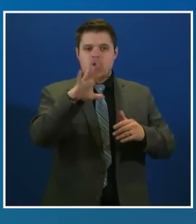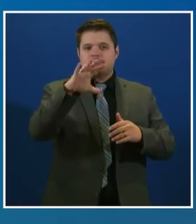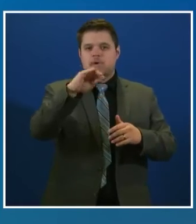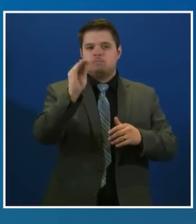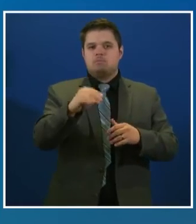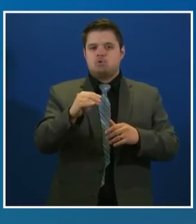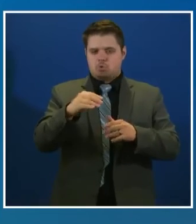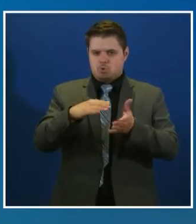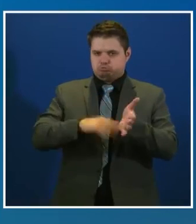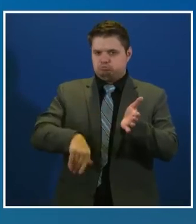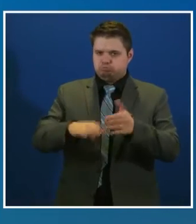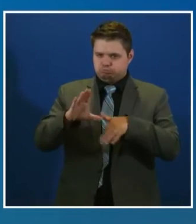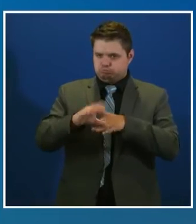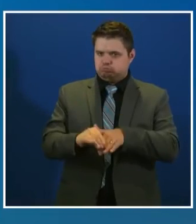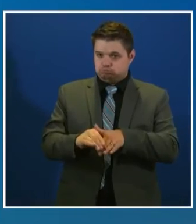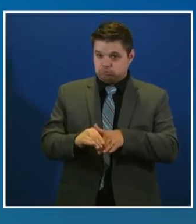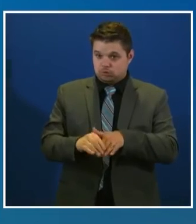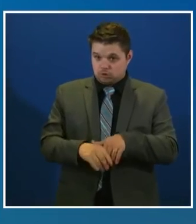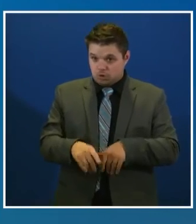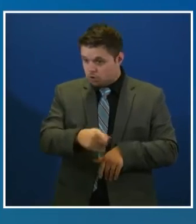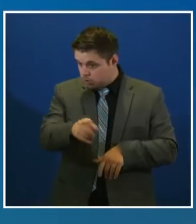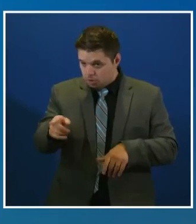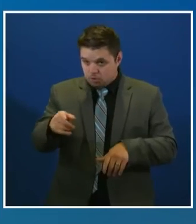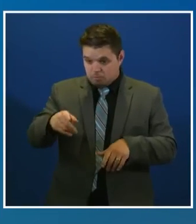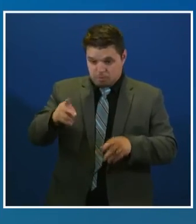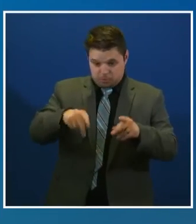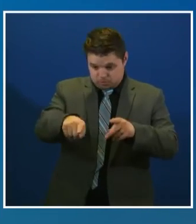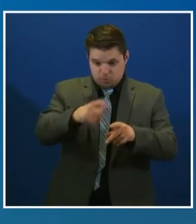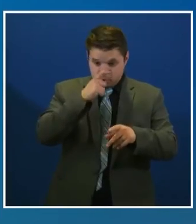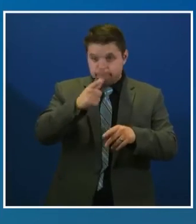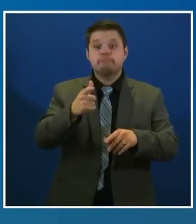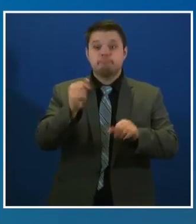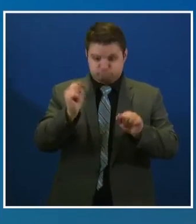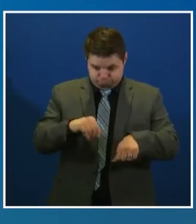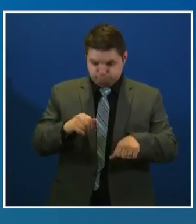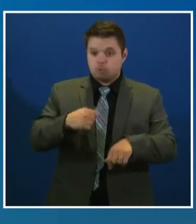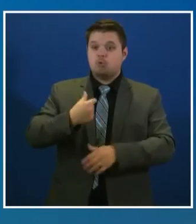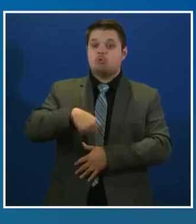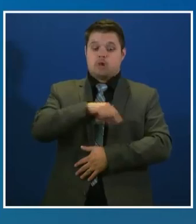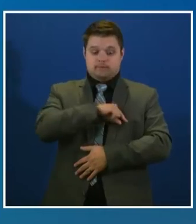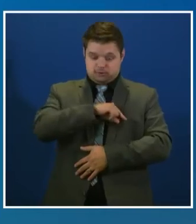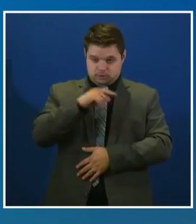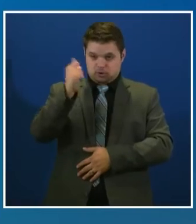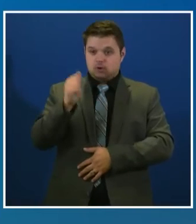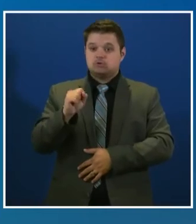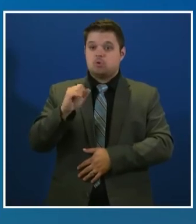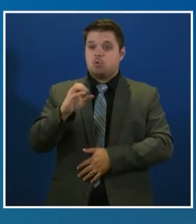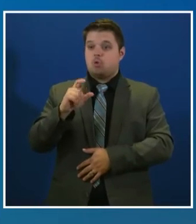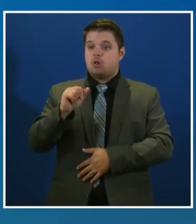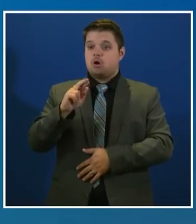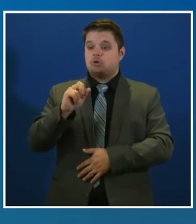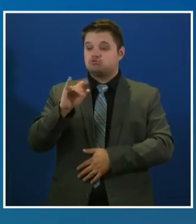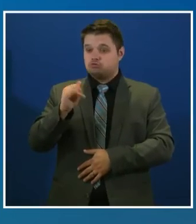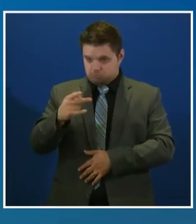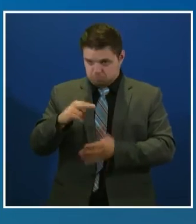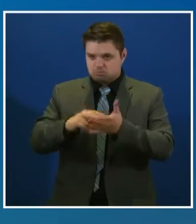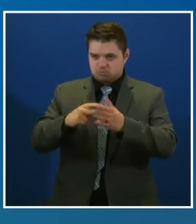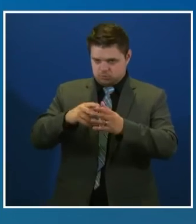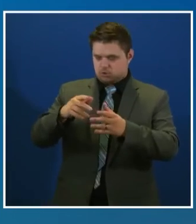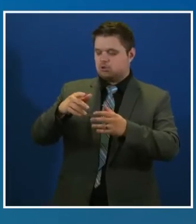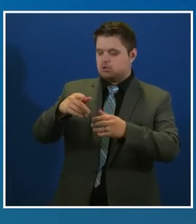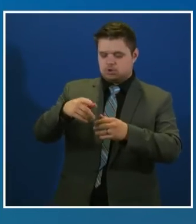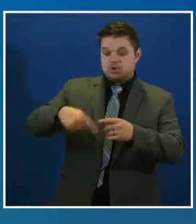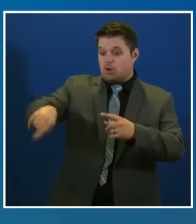si es elegible, su núcleo familiar recibirá automáticamente los beneficios de la beca al inscribirse en los programas de recreación de 2021.